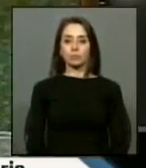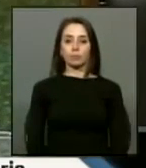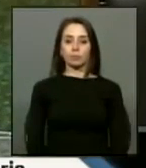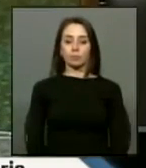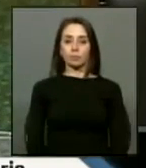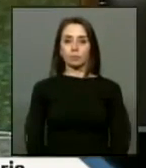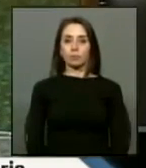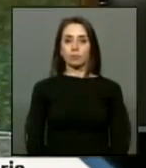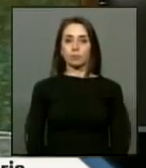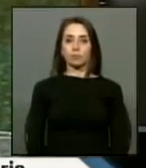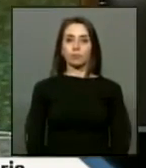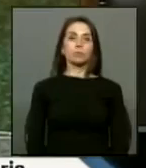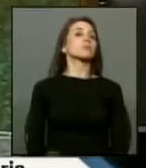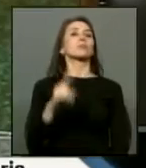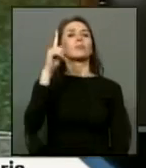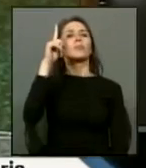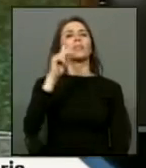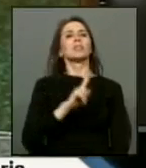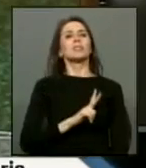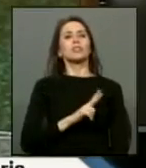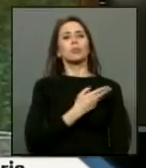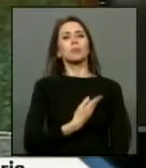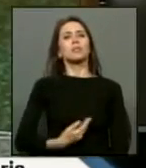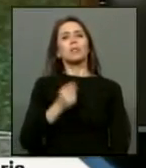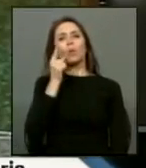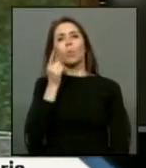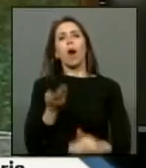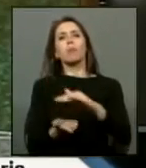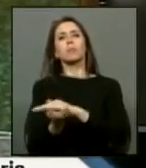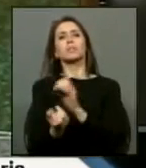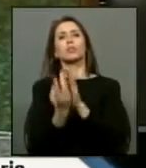cuál es el presidente cuál es indicación no la conocemos